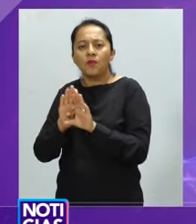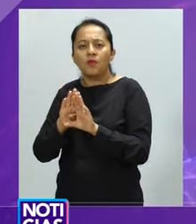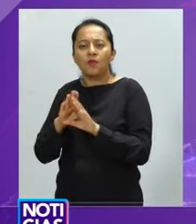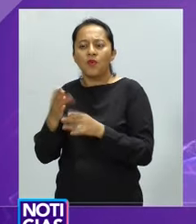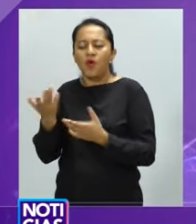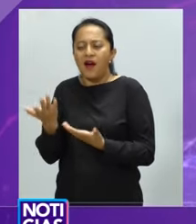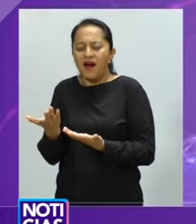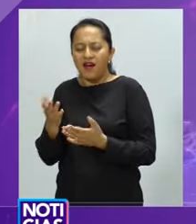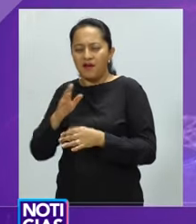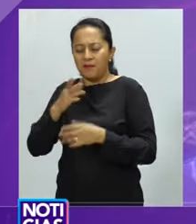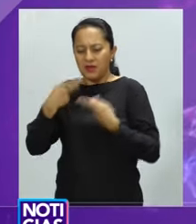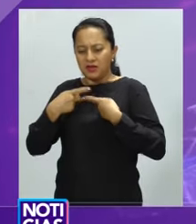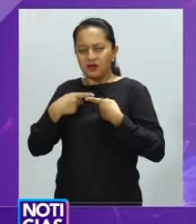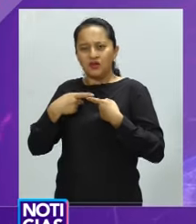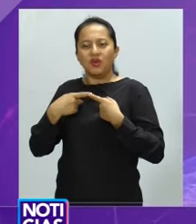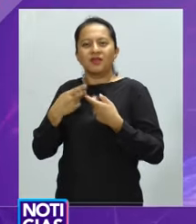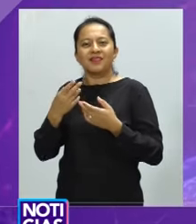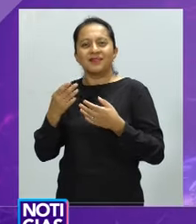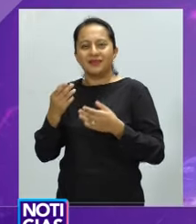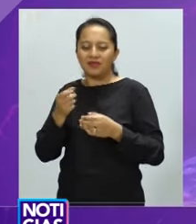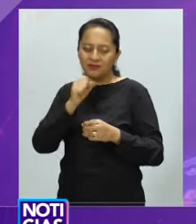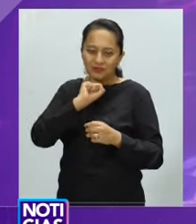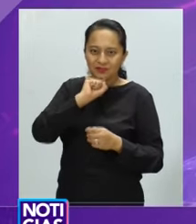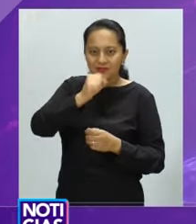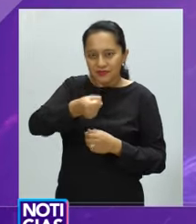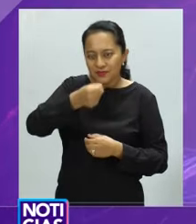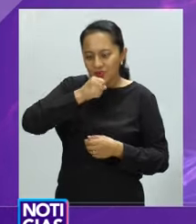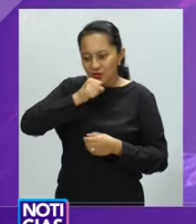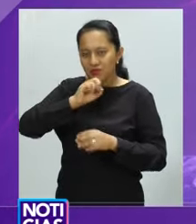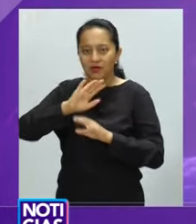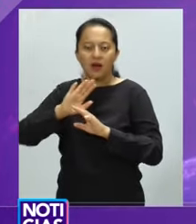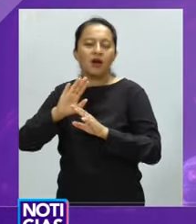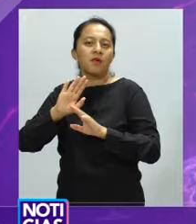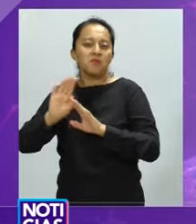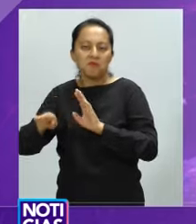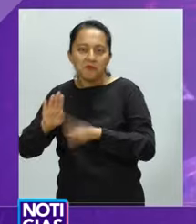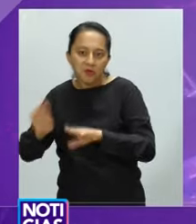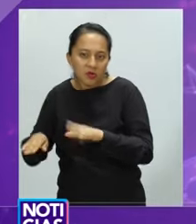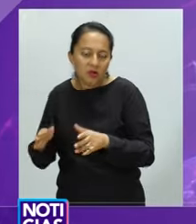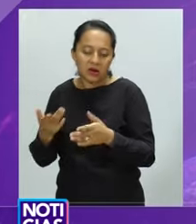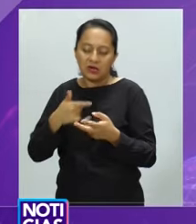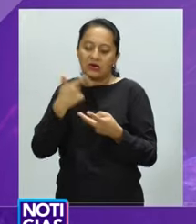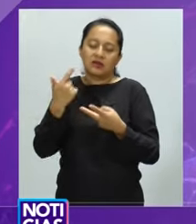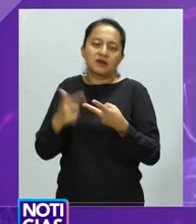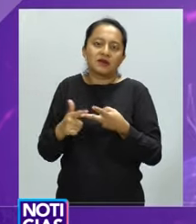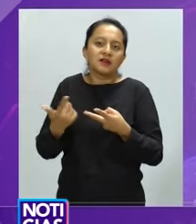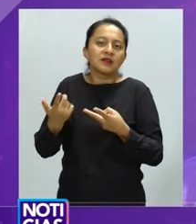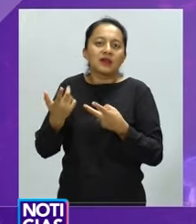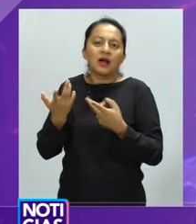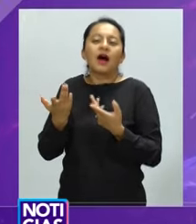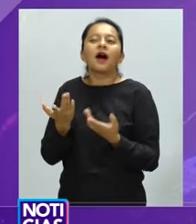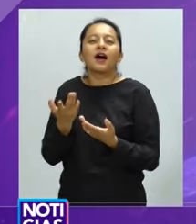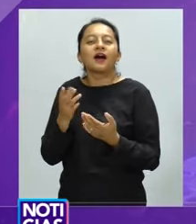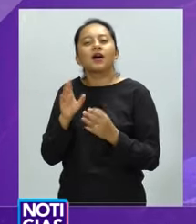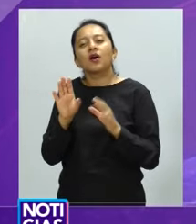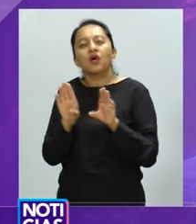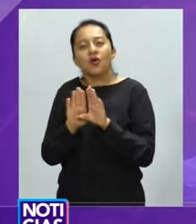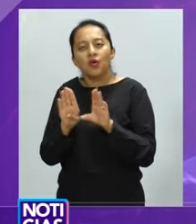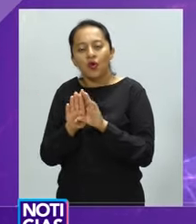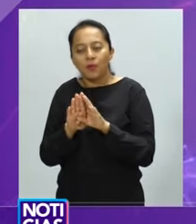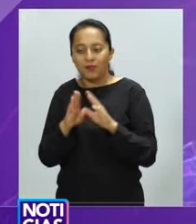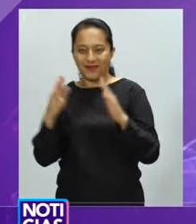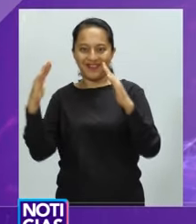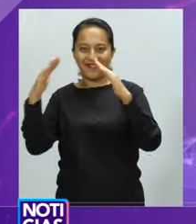los medios digitales sobre los medios tradicionales. La censura del libro La Casa Blanca de Enrique Peña Nieto. El despido y el proceso